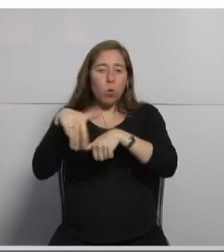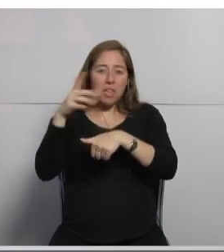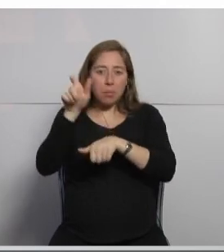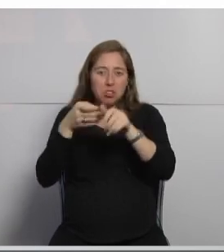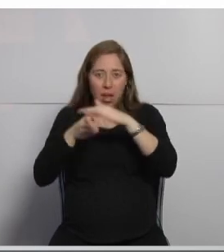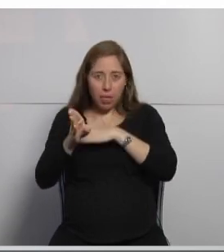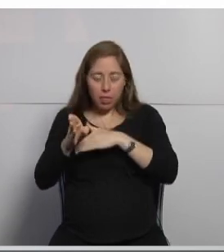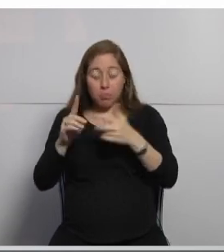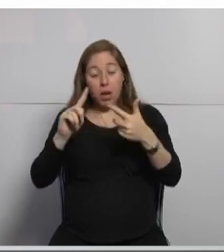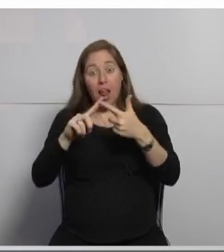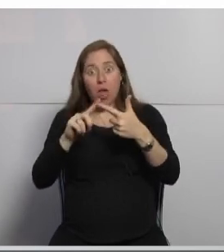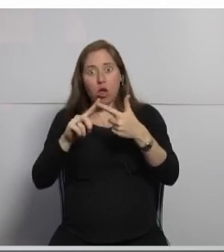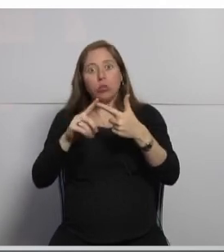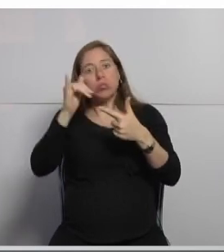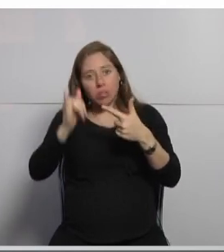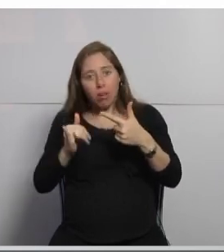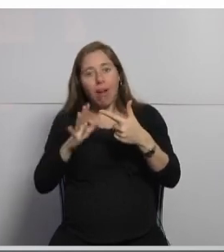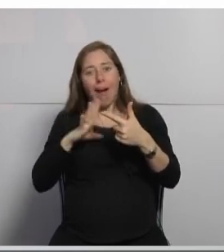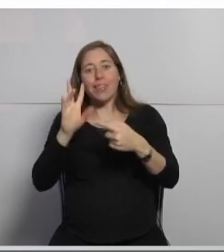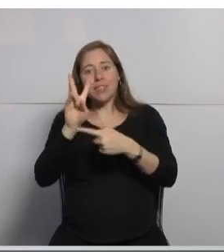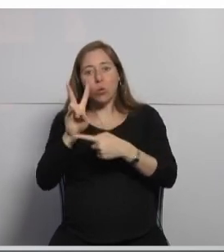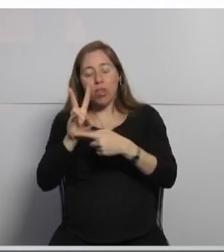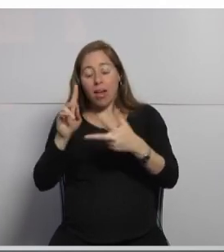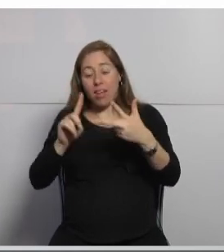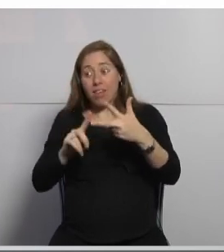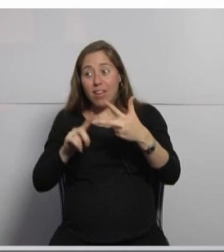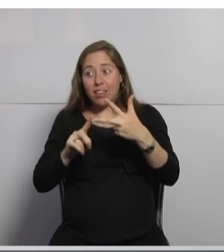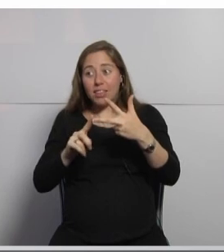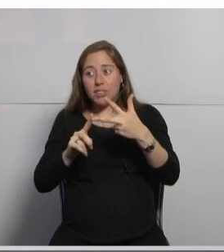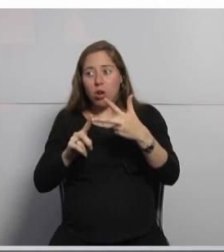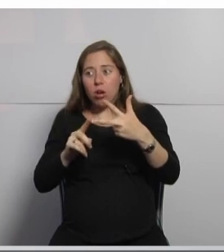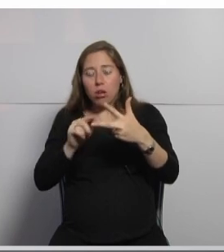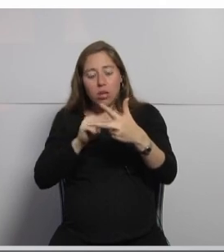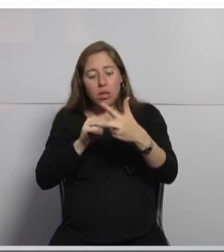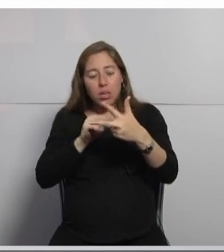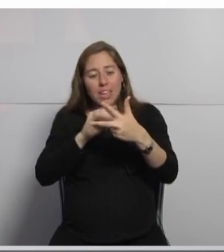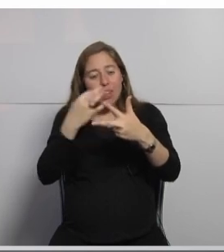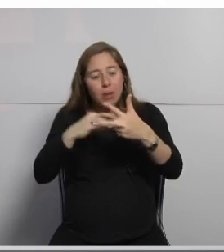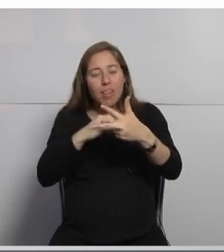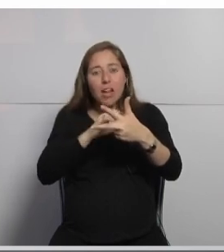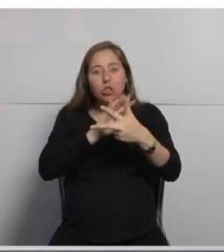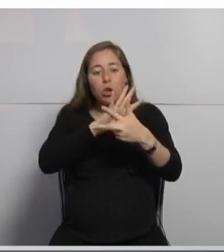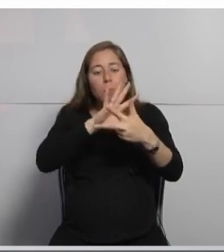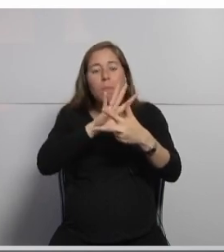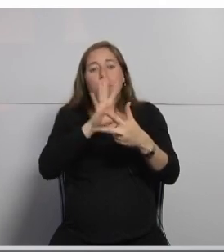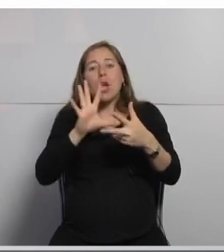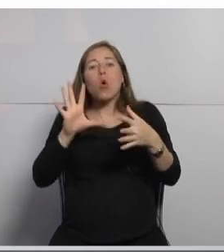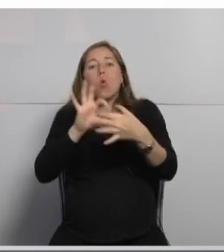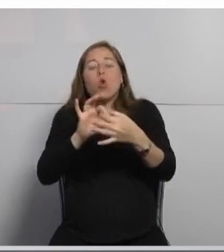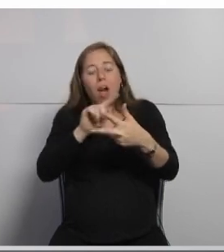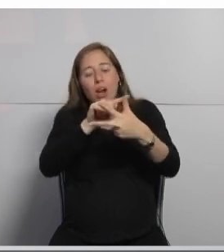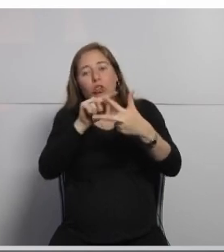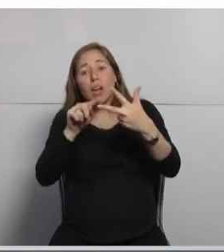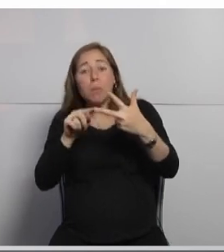pero las siguientes dos sí tienen y Product Page se conecta a las tres ¿por qué? porque podemos llegar a tener clientes